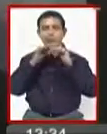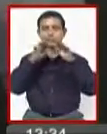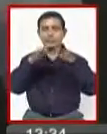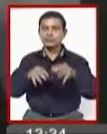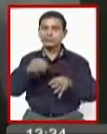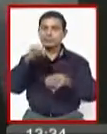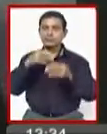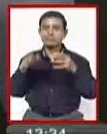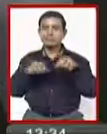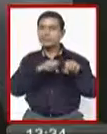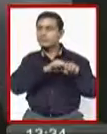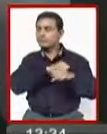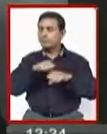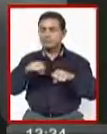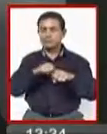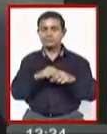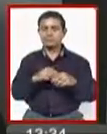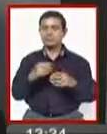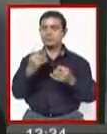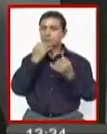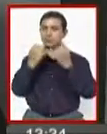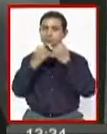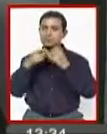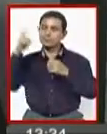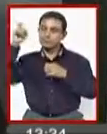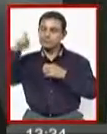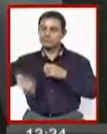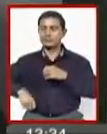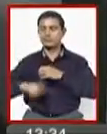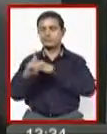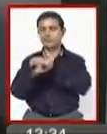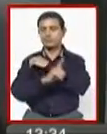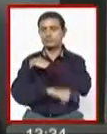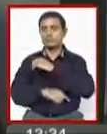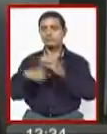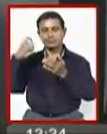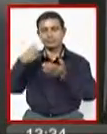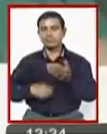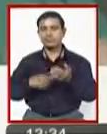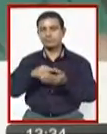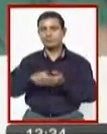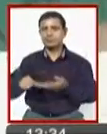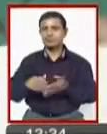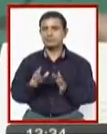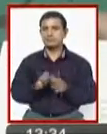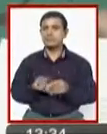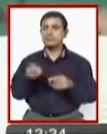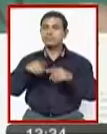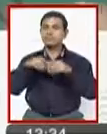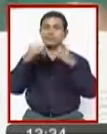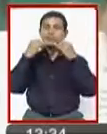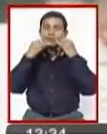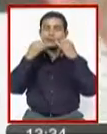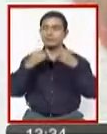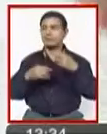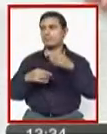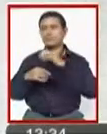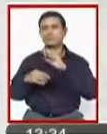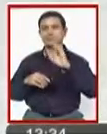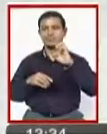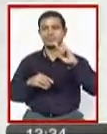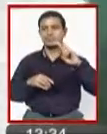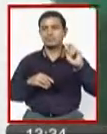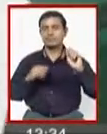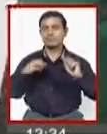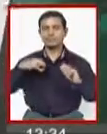públicos. Si han cometido errores, tienen que pagar. Estamos nosotros como para fiscalizar. Según informe de la senadora Carmen Eva